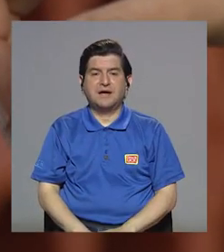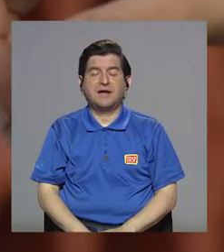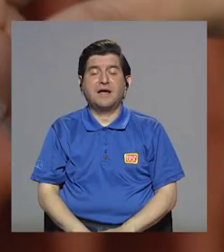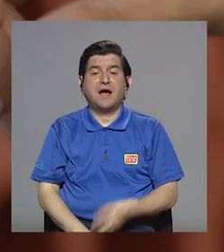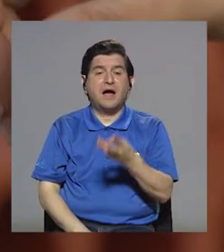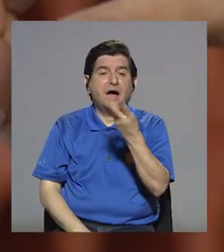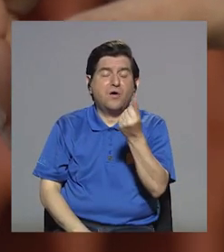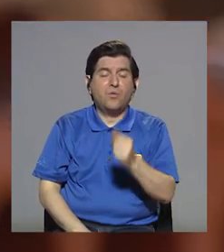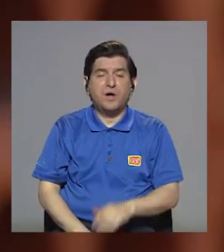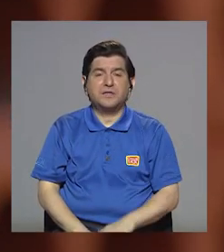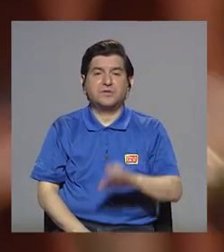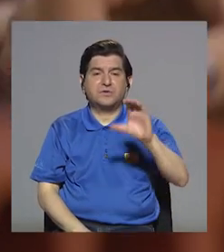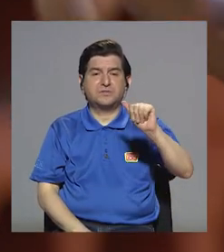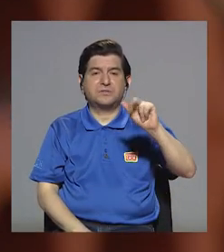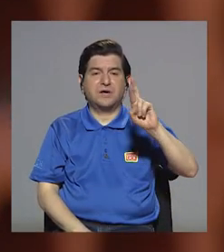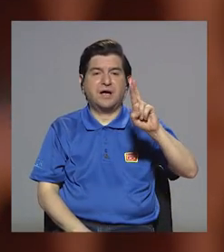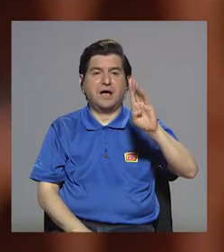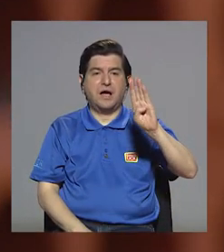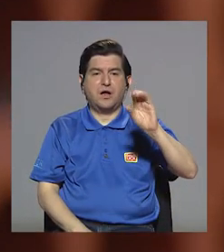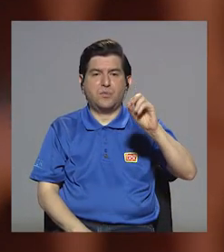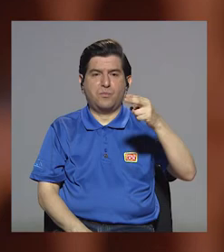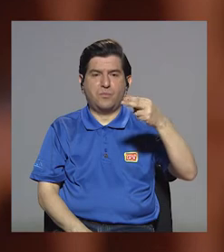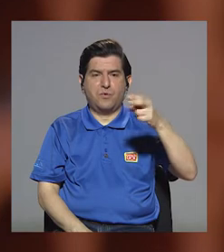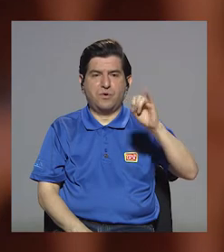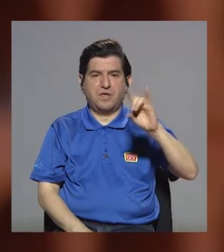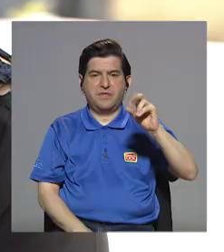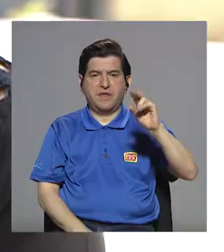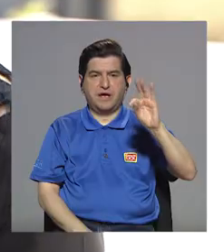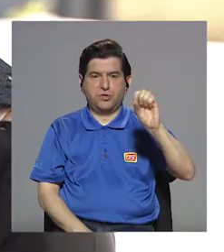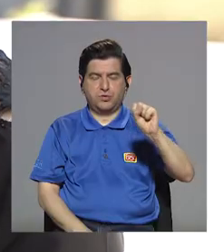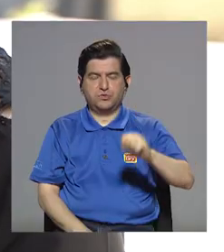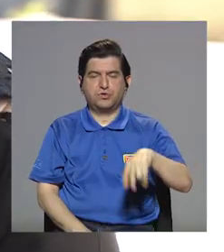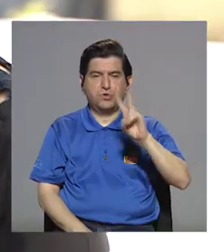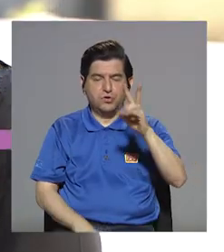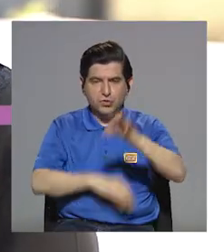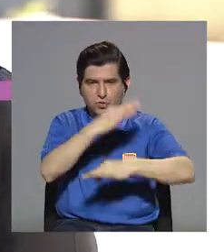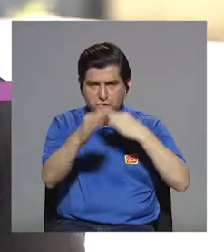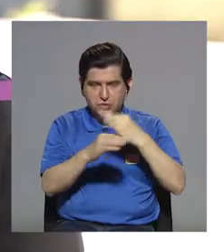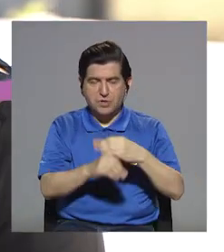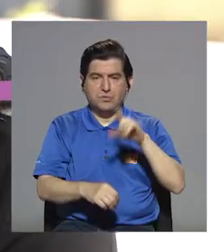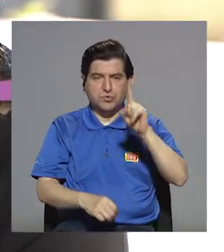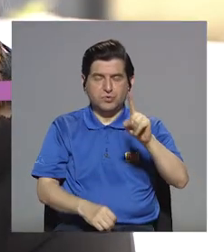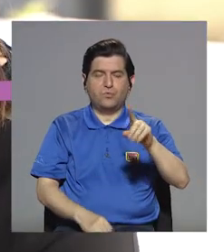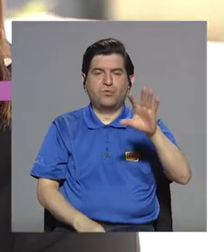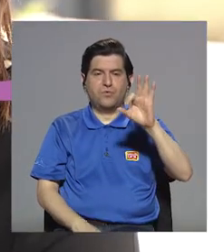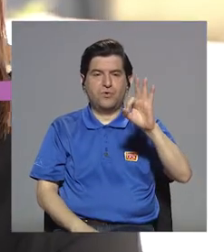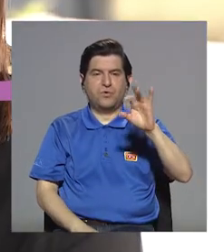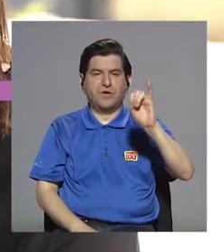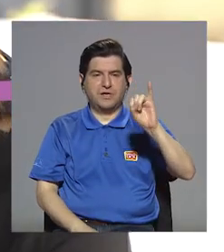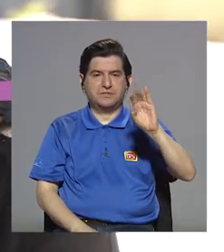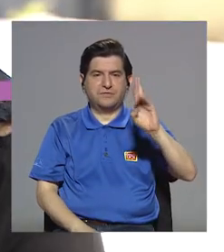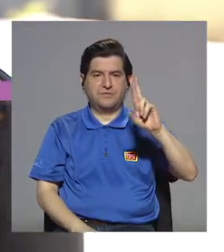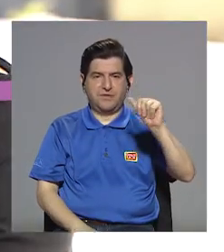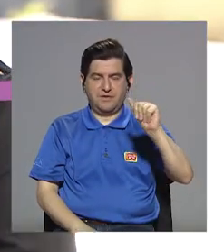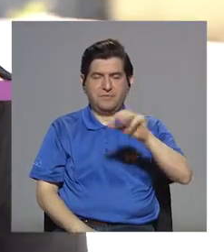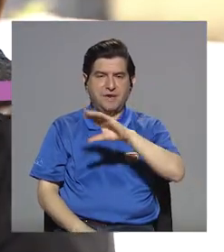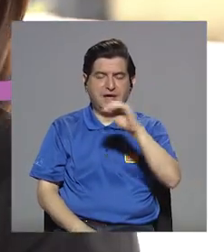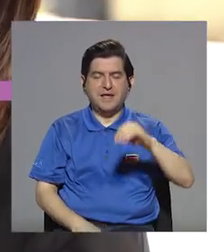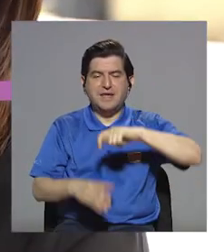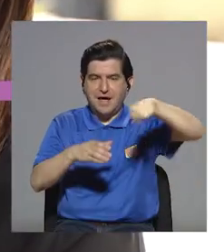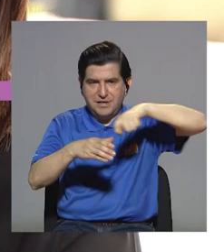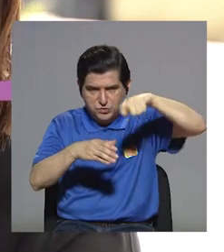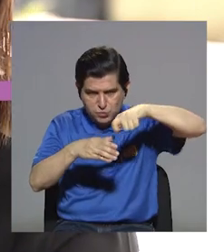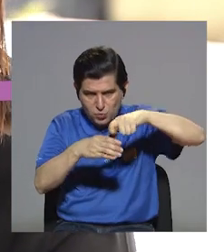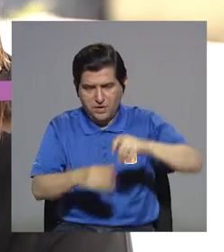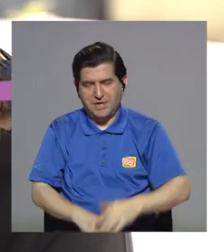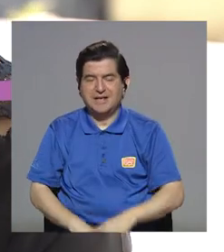de carbohidratos. Y en carbohidratos tenemos dos tipos. El que viene de la fibra, que nos ayuda a todo este proceso intestinal y demás, y los